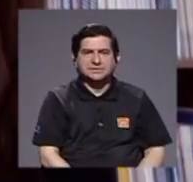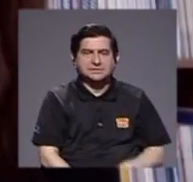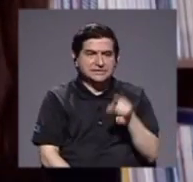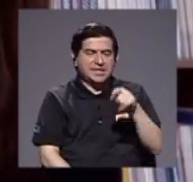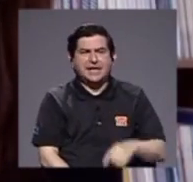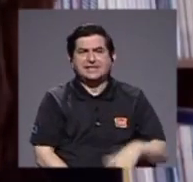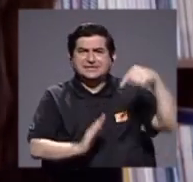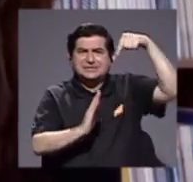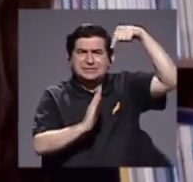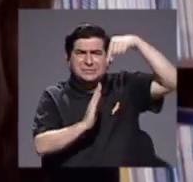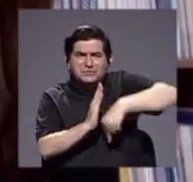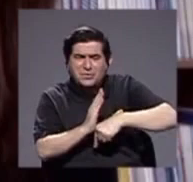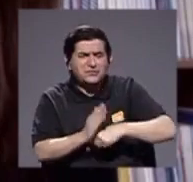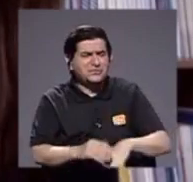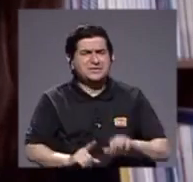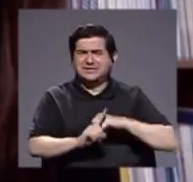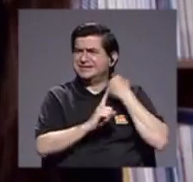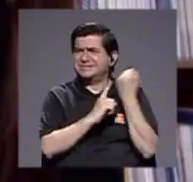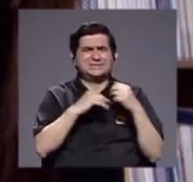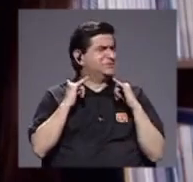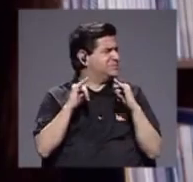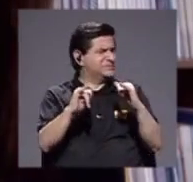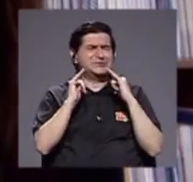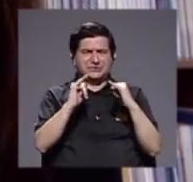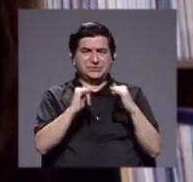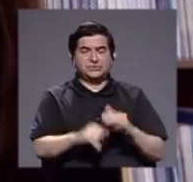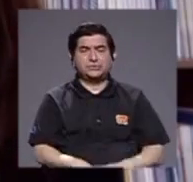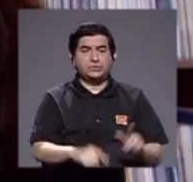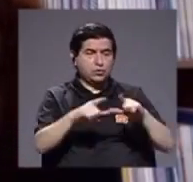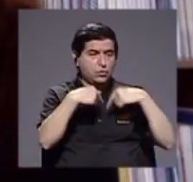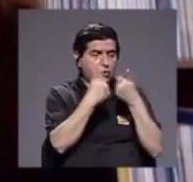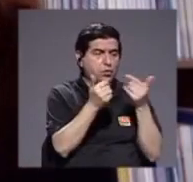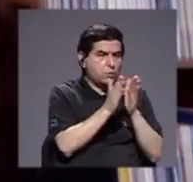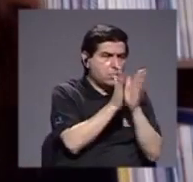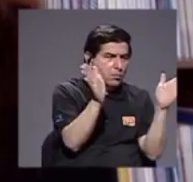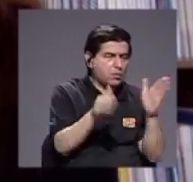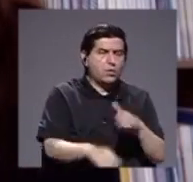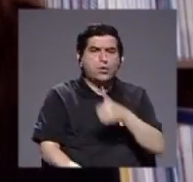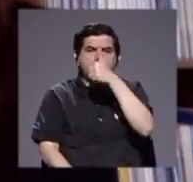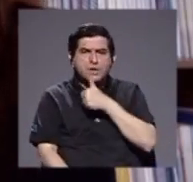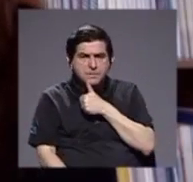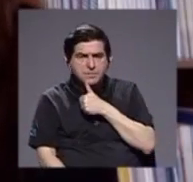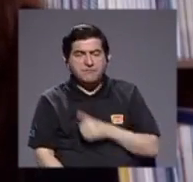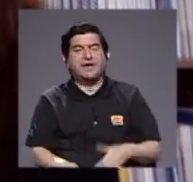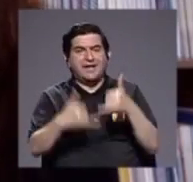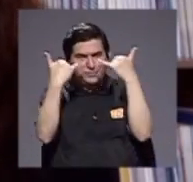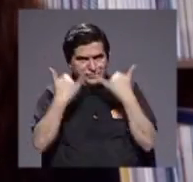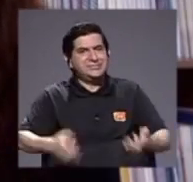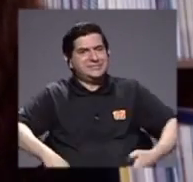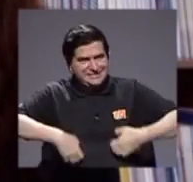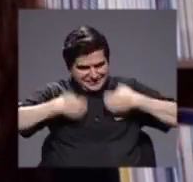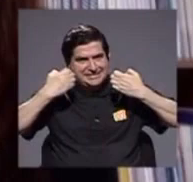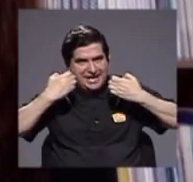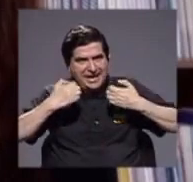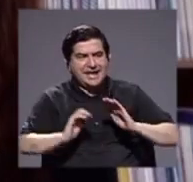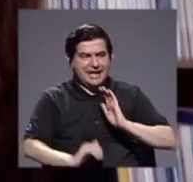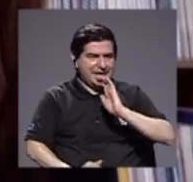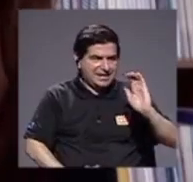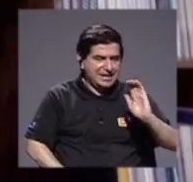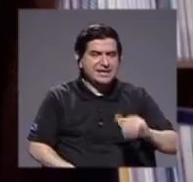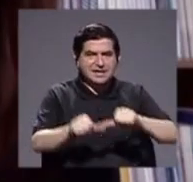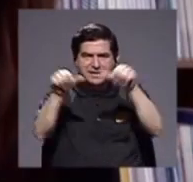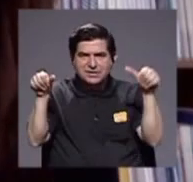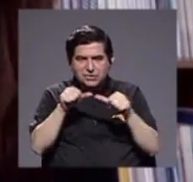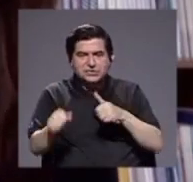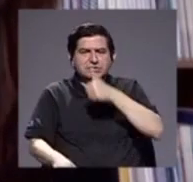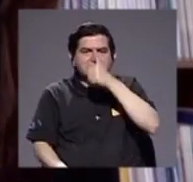es una profundización de las desigualdades no solamente entre el sector público y el sector privado que ya tenemos porque los niños del sector privado